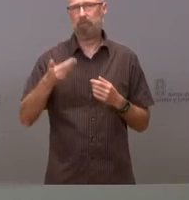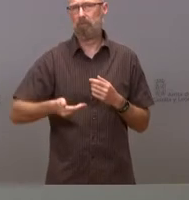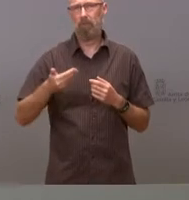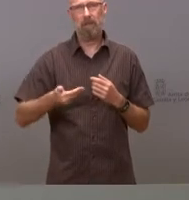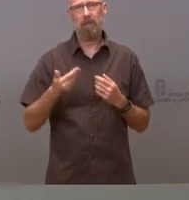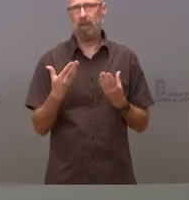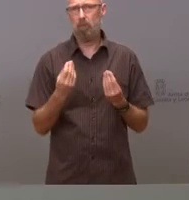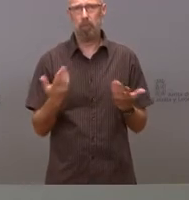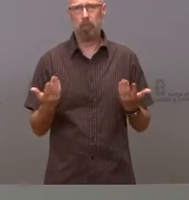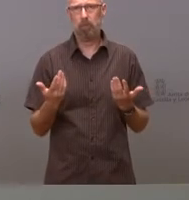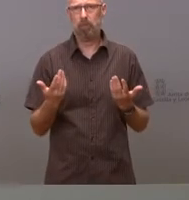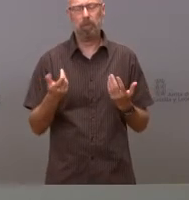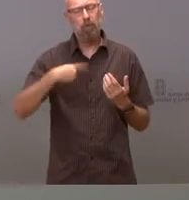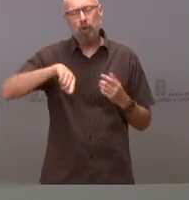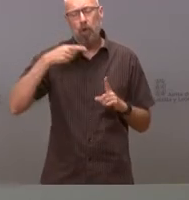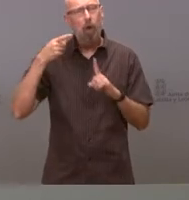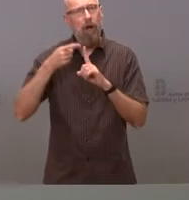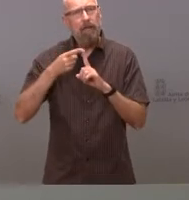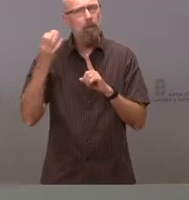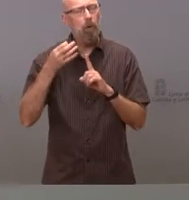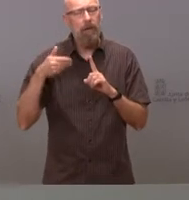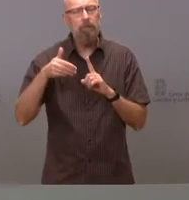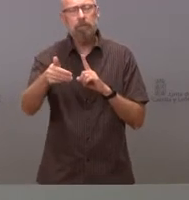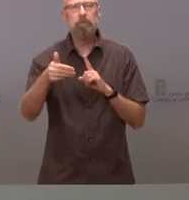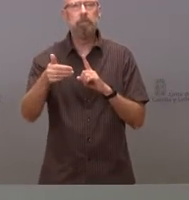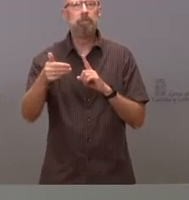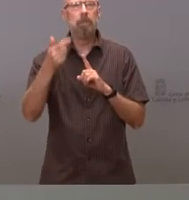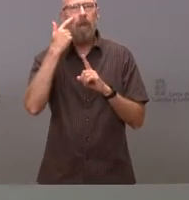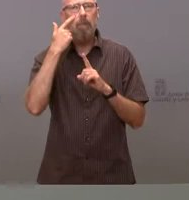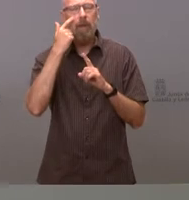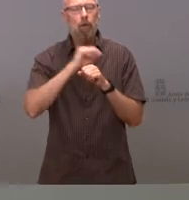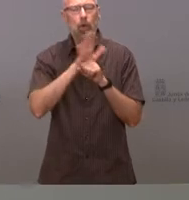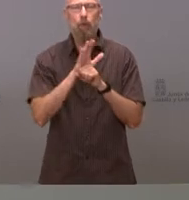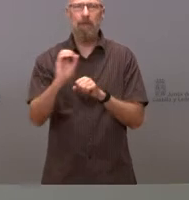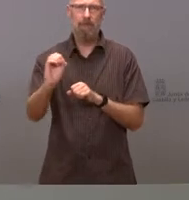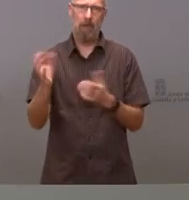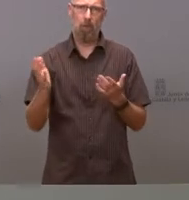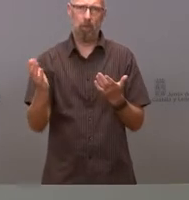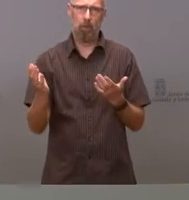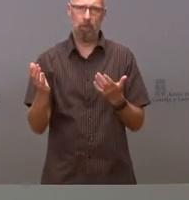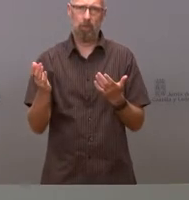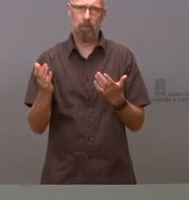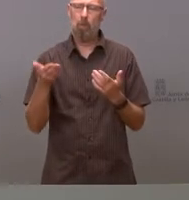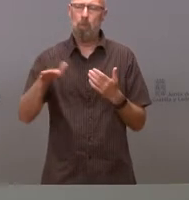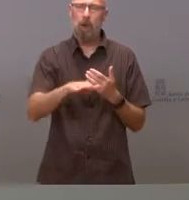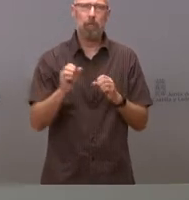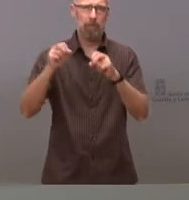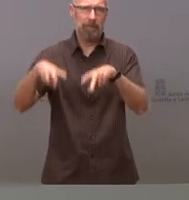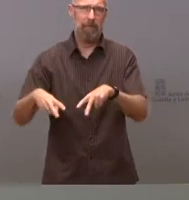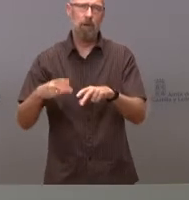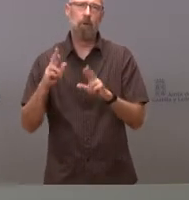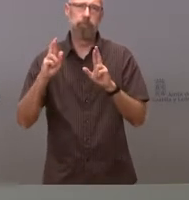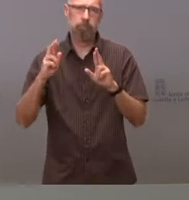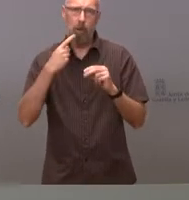es conseguir pronto que el COVID sea cero fallecidos. Y por eso quiero hoy trasladar,